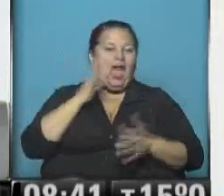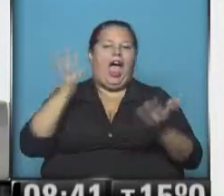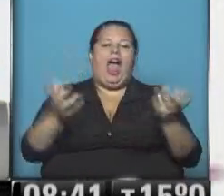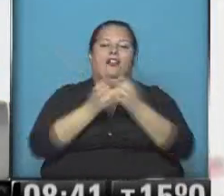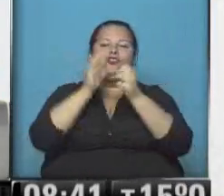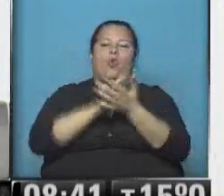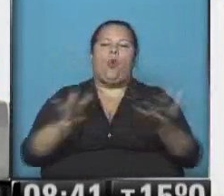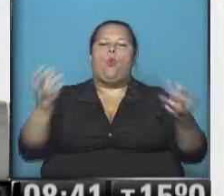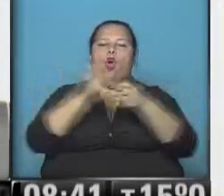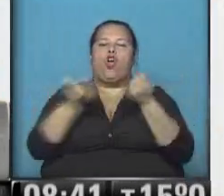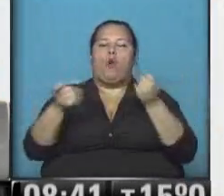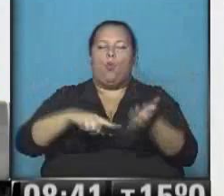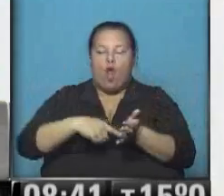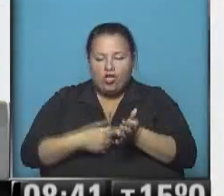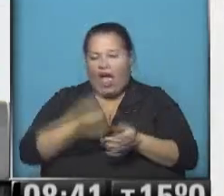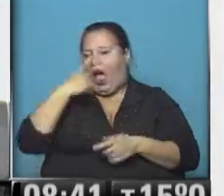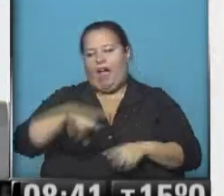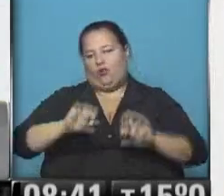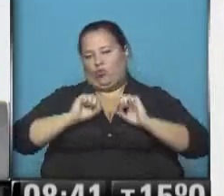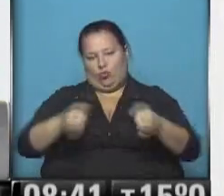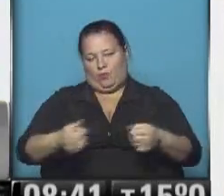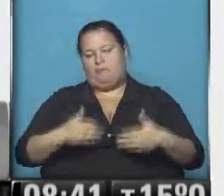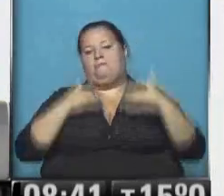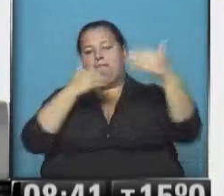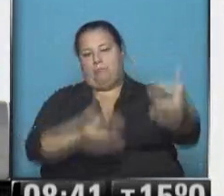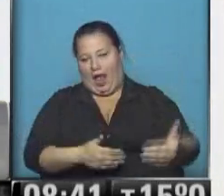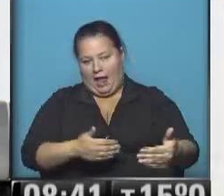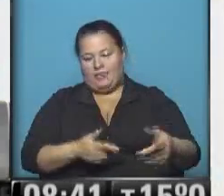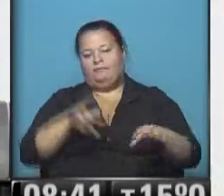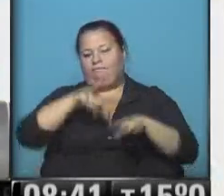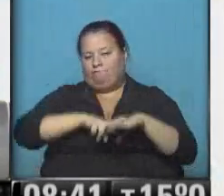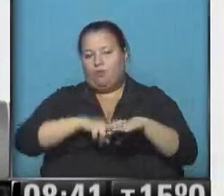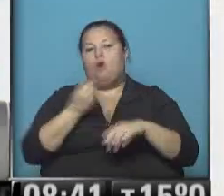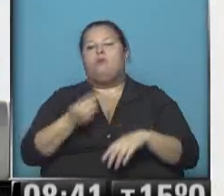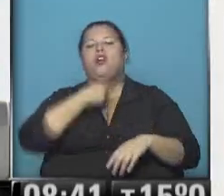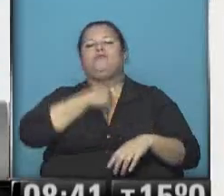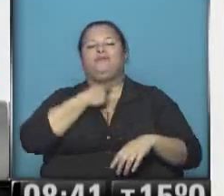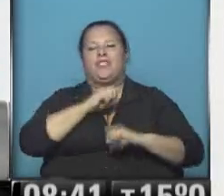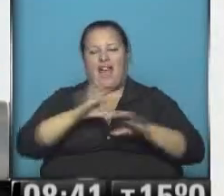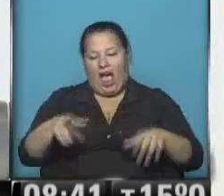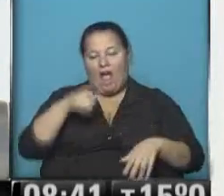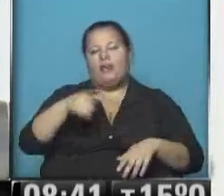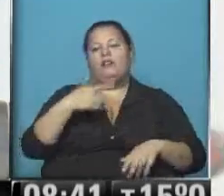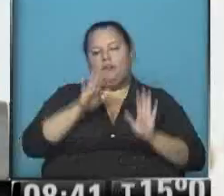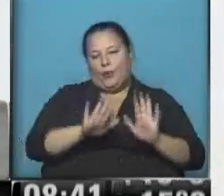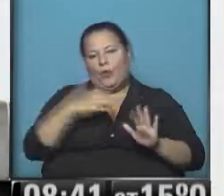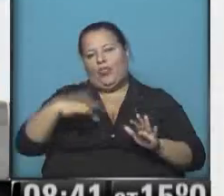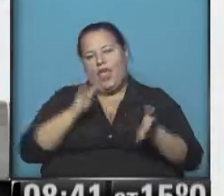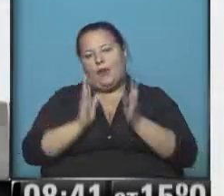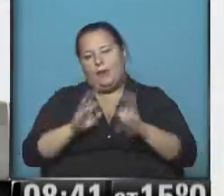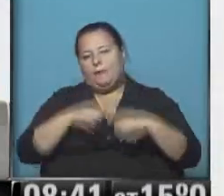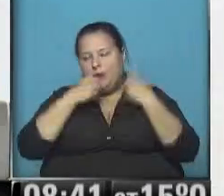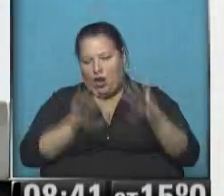aniversario de la Bolsa de Comercio de Buenos Aires. Bueno, finalmente se extiende este reposo por la laringitis aguda, por supuesto que lleva su tiempo de